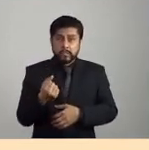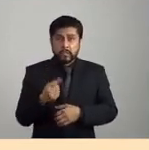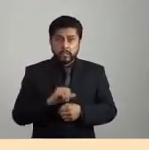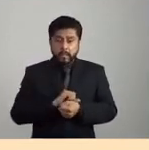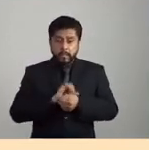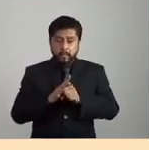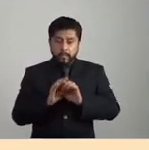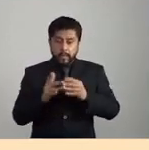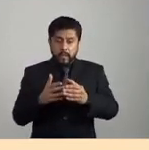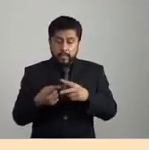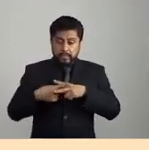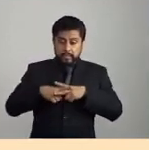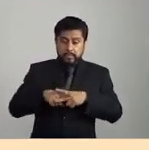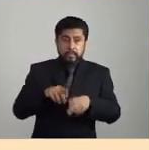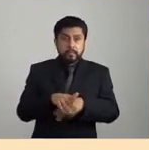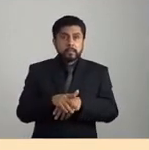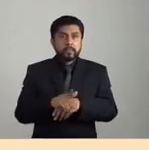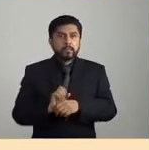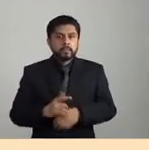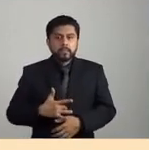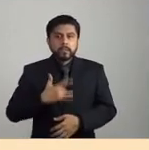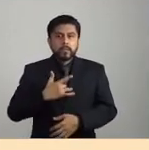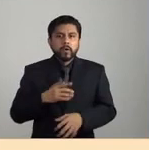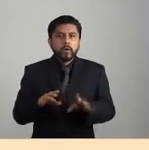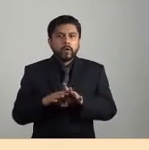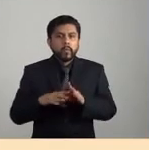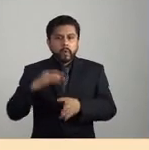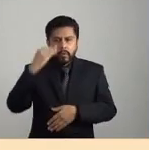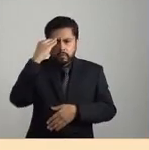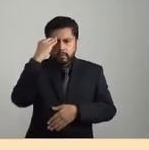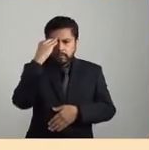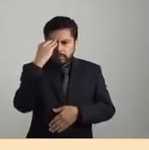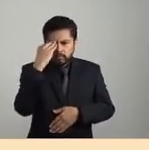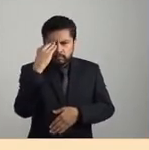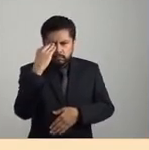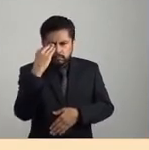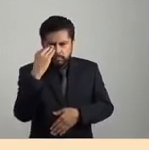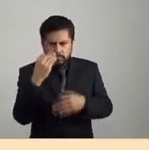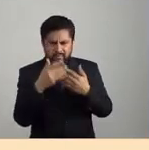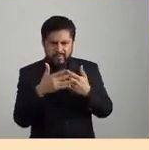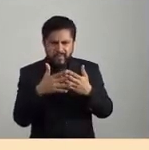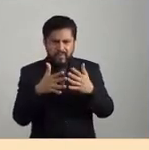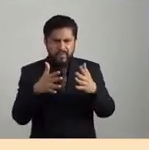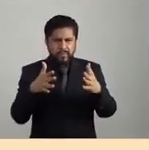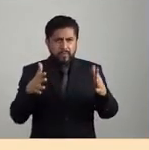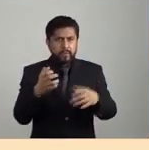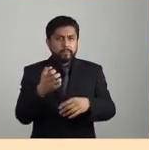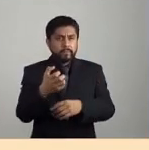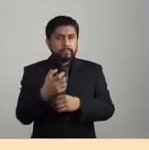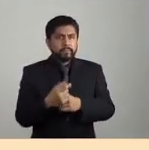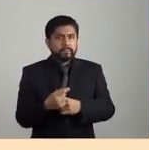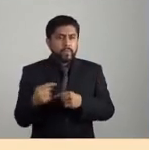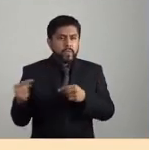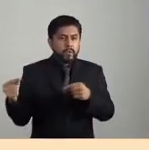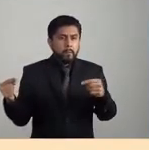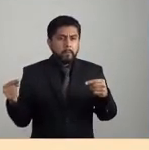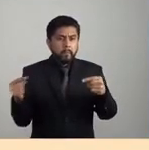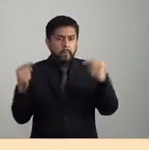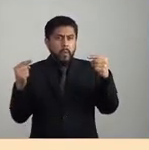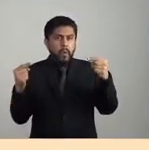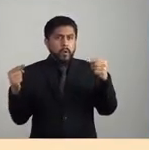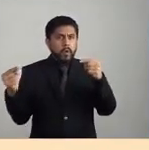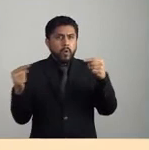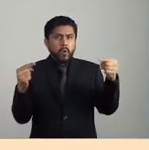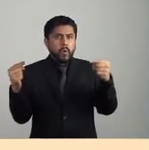una sensación de que el tiempo se estaba abriendo y que la disputa era más evidente en